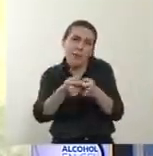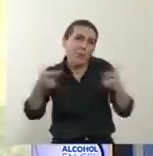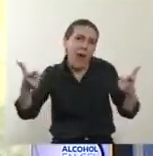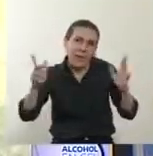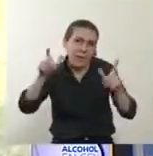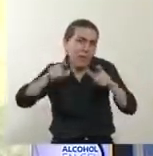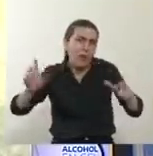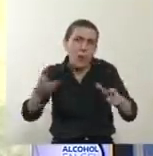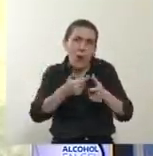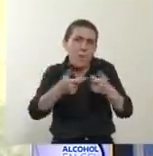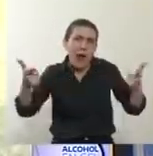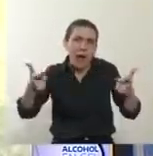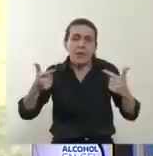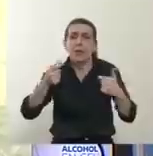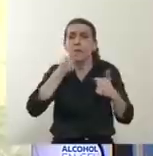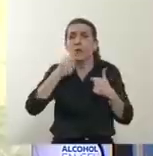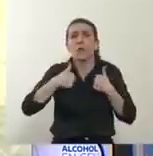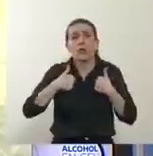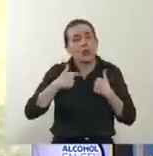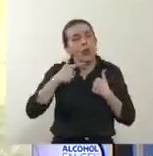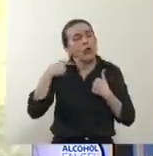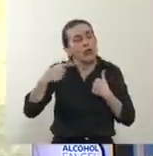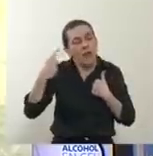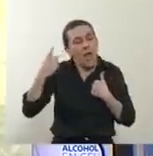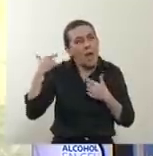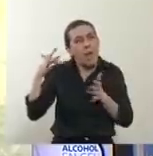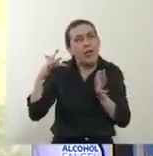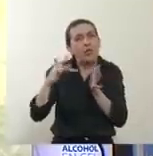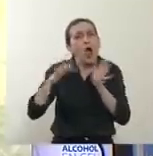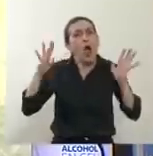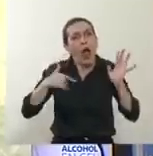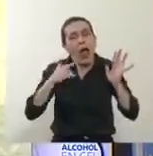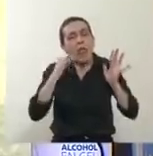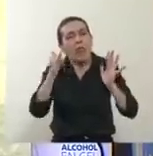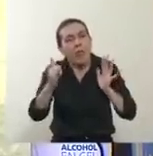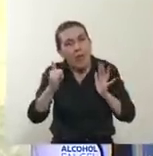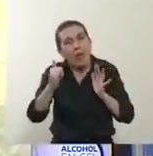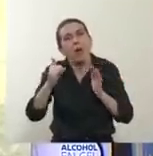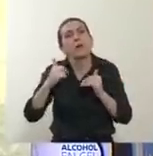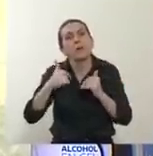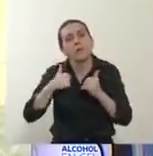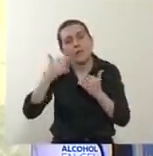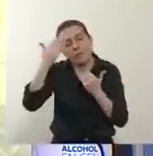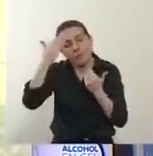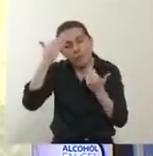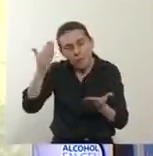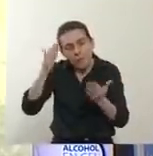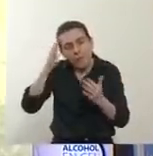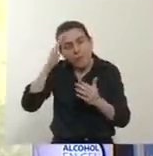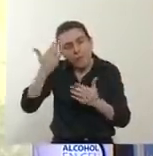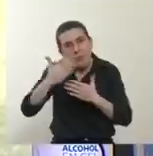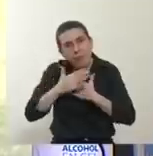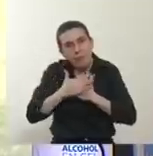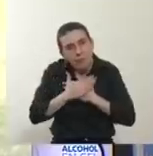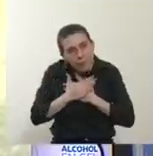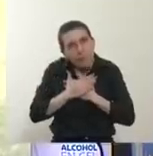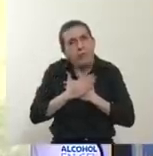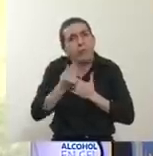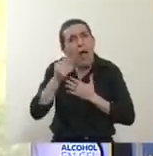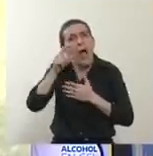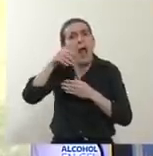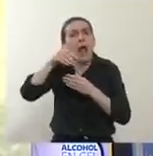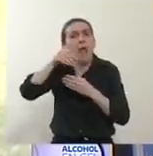vez que hablo de los fallecimientos, le dedico en este momento un recuerdo y mi afecto a los que han perdido